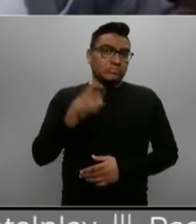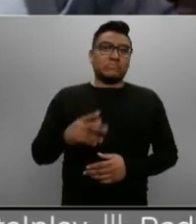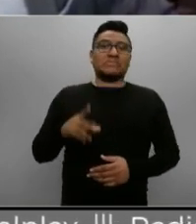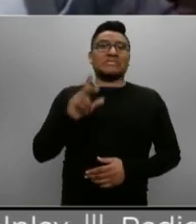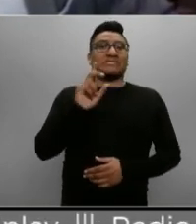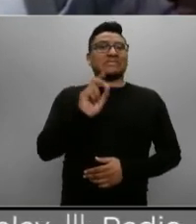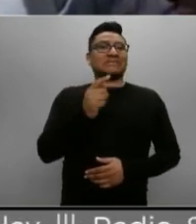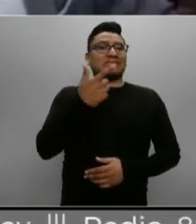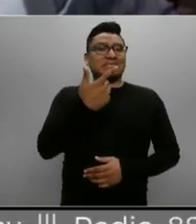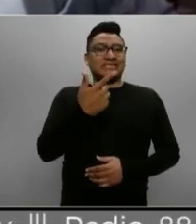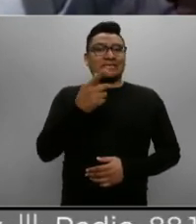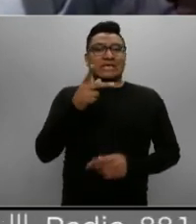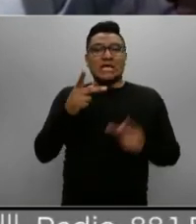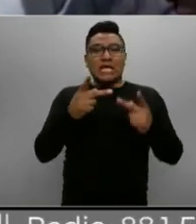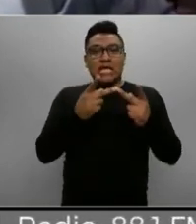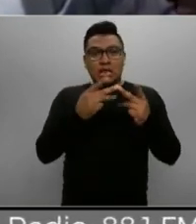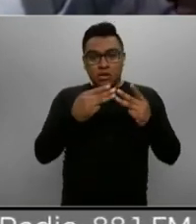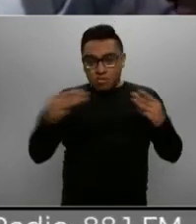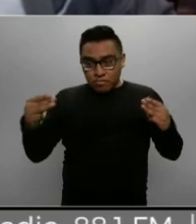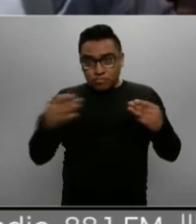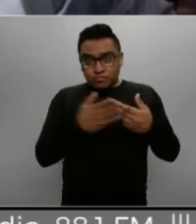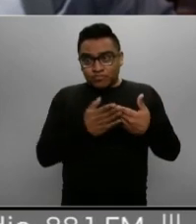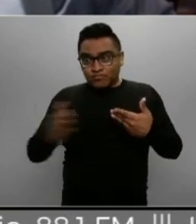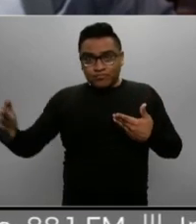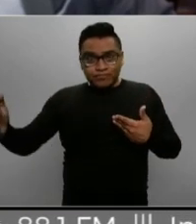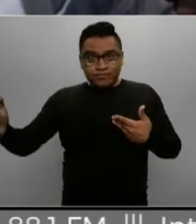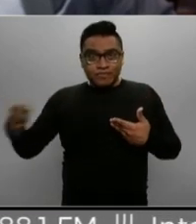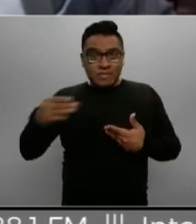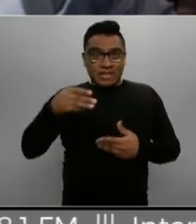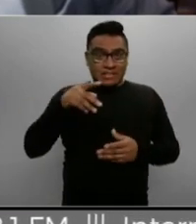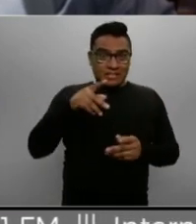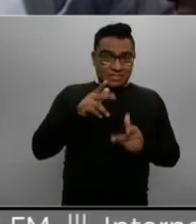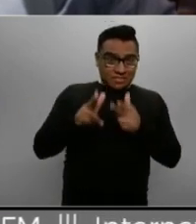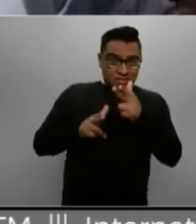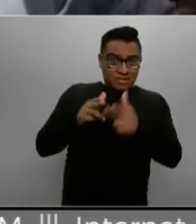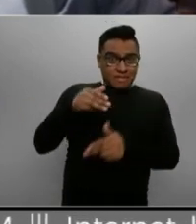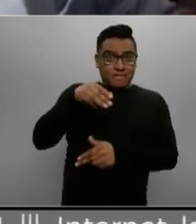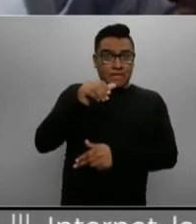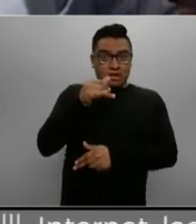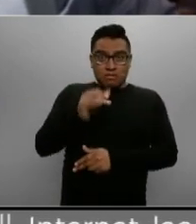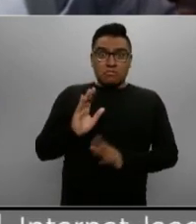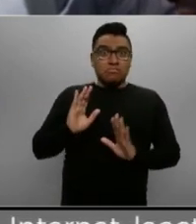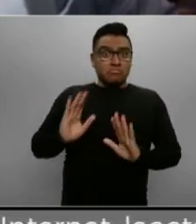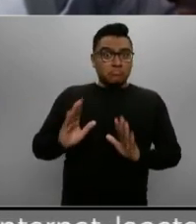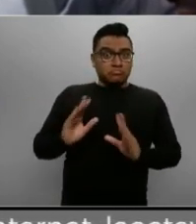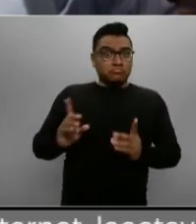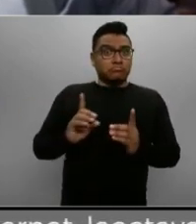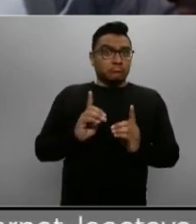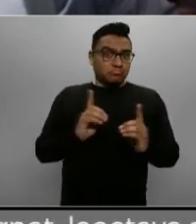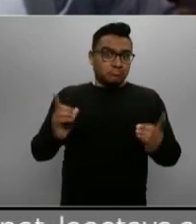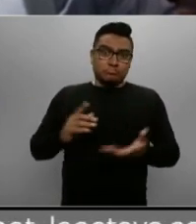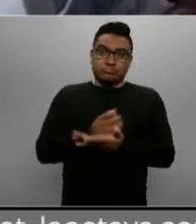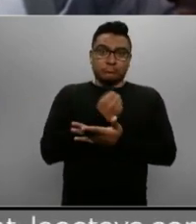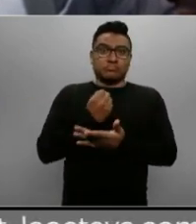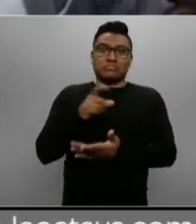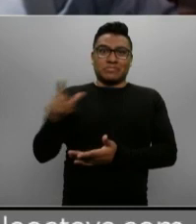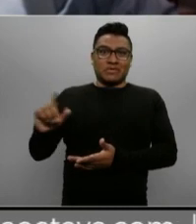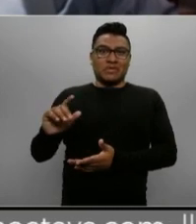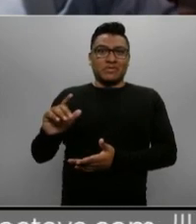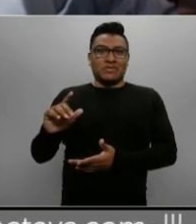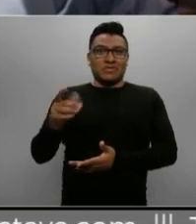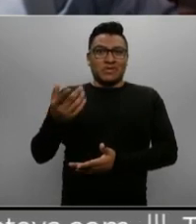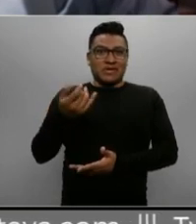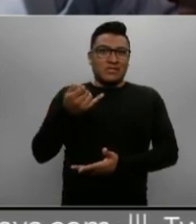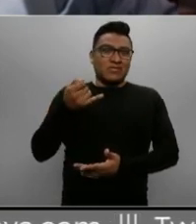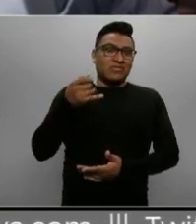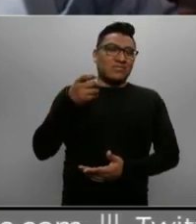Maya. Es en una sesión pública en redes sociales, el Fondo Nacional de Fomento